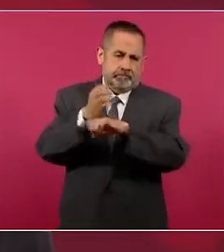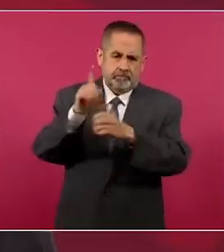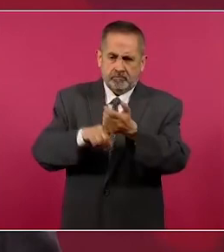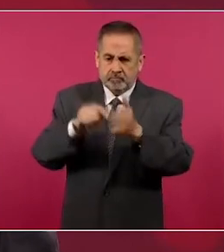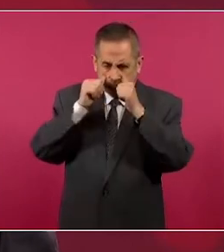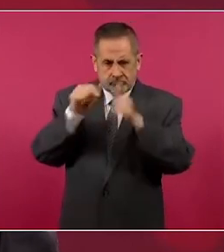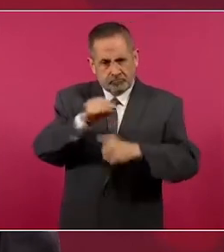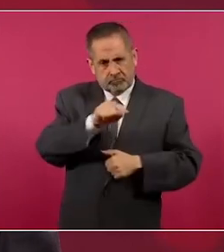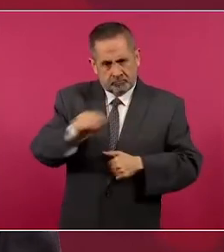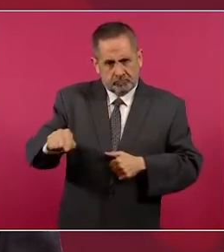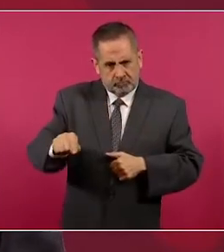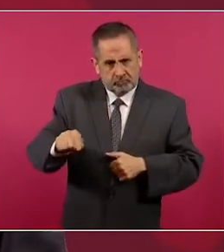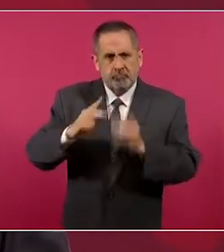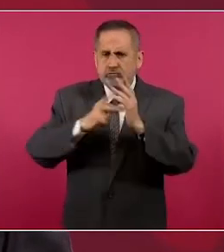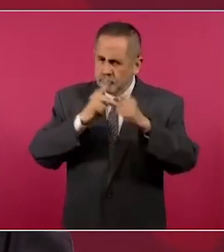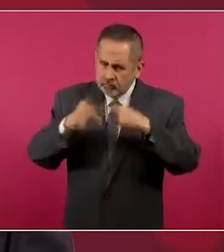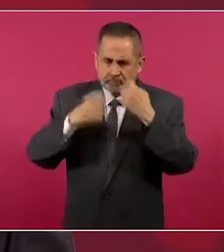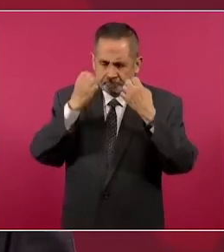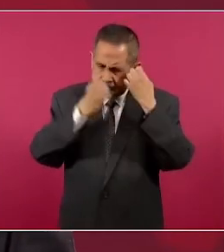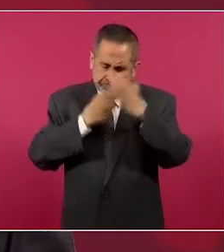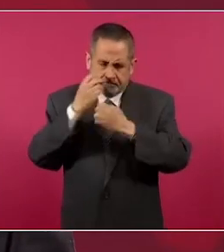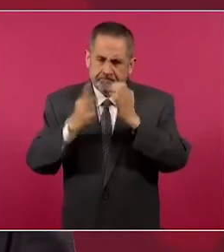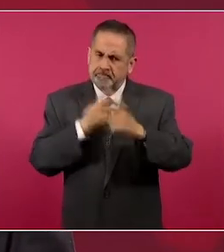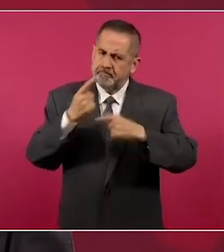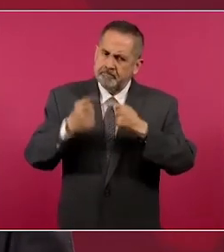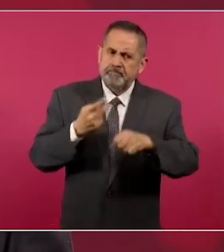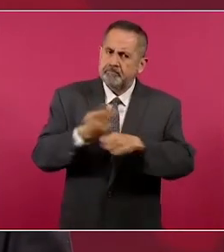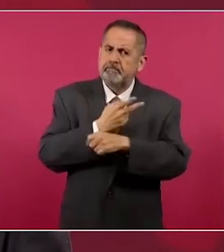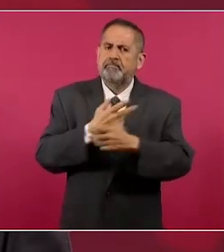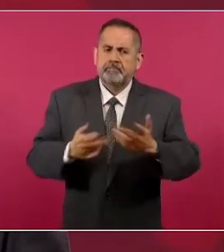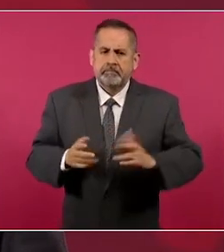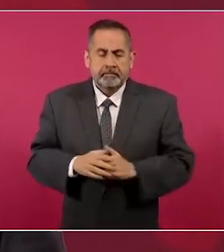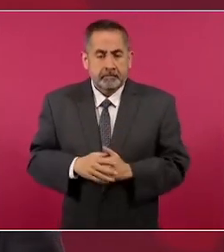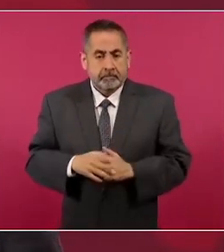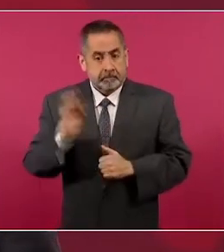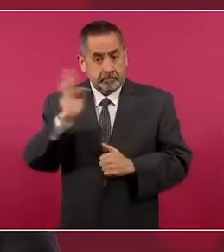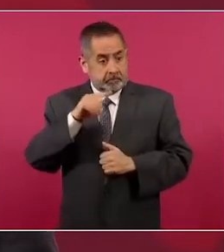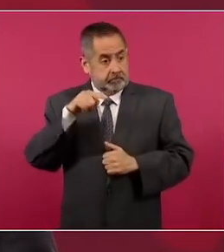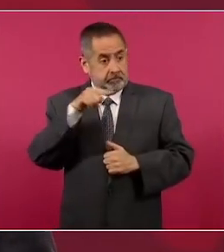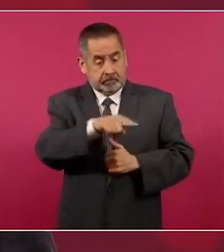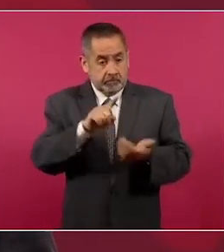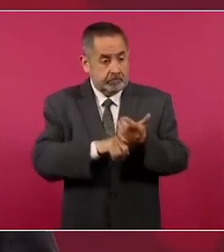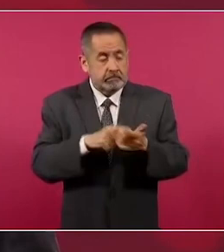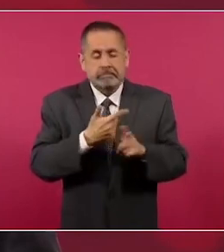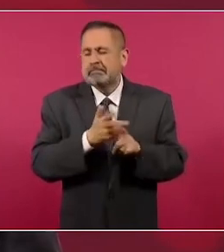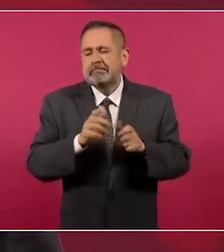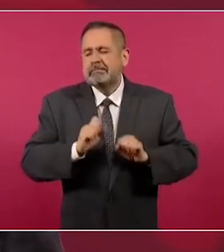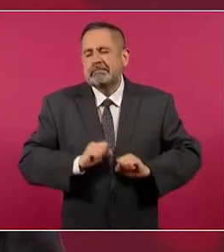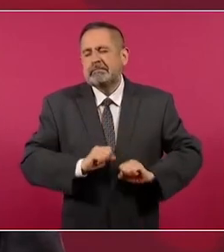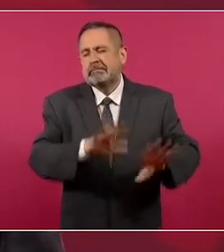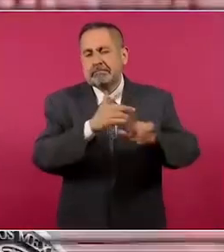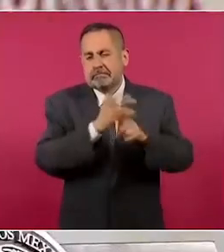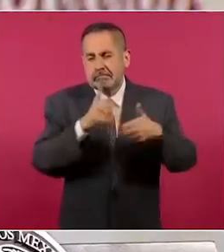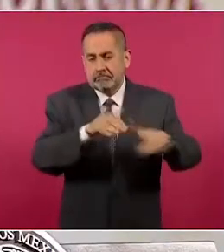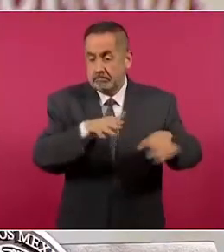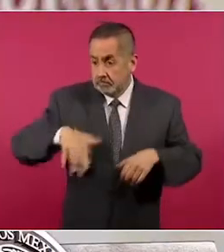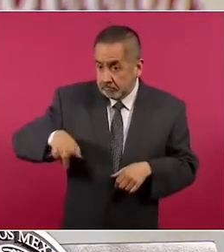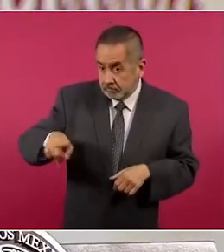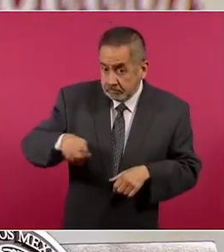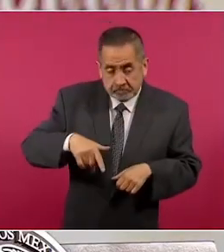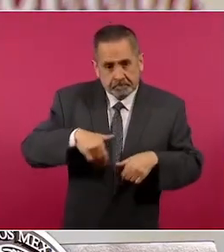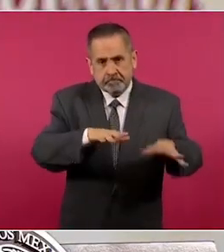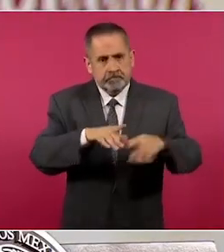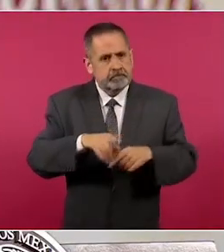atienda el caso, que lo revise nuevamente y si esta persona fue dejada en libertad, como lo mencionó hace un momento,